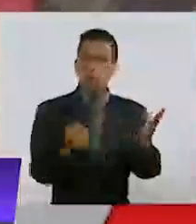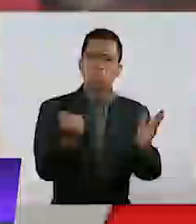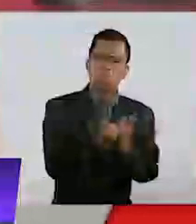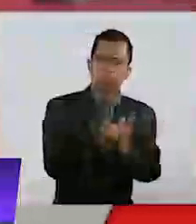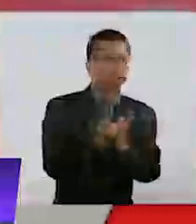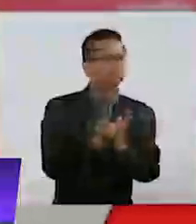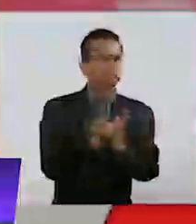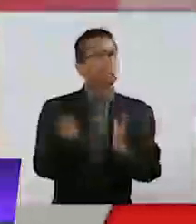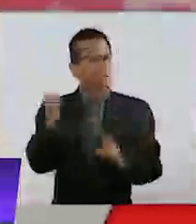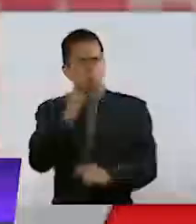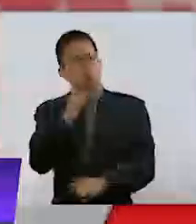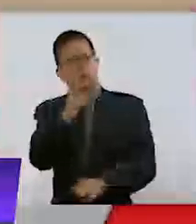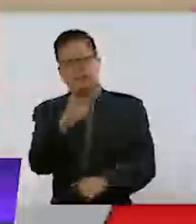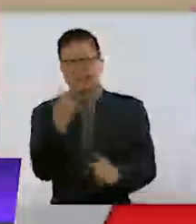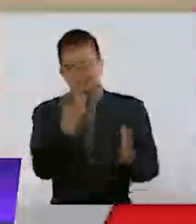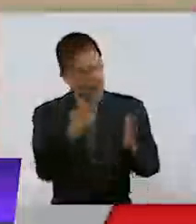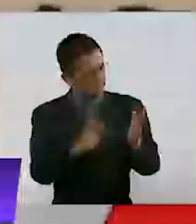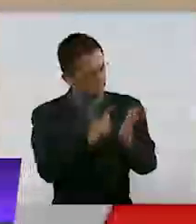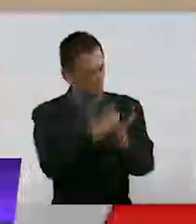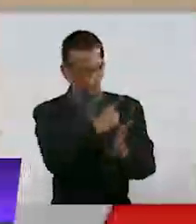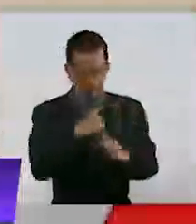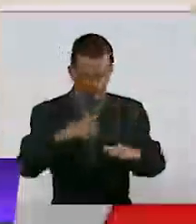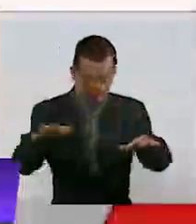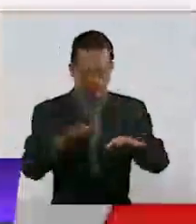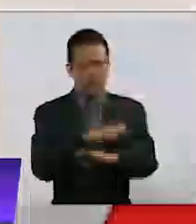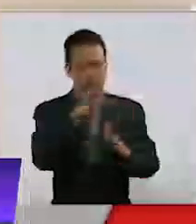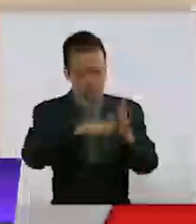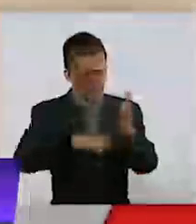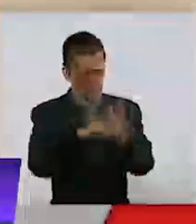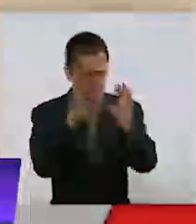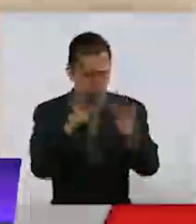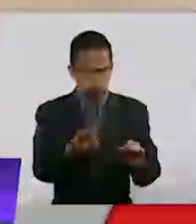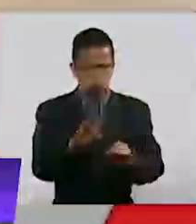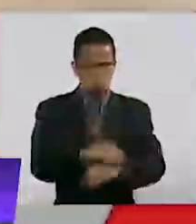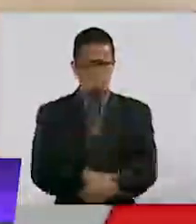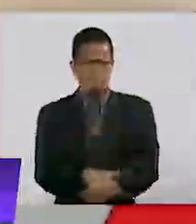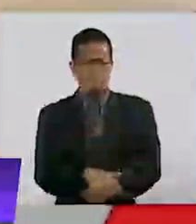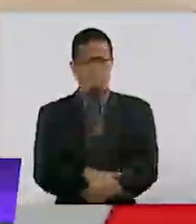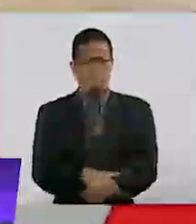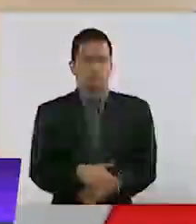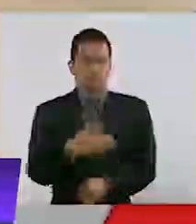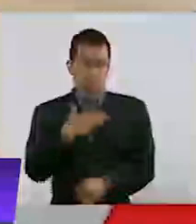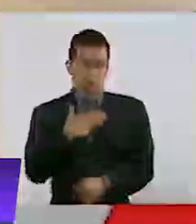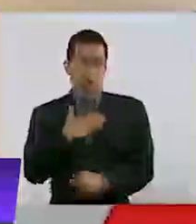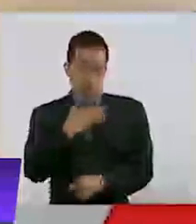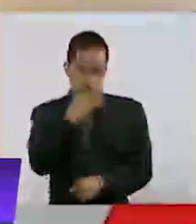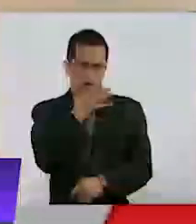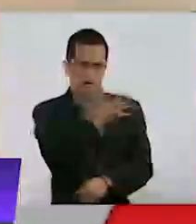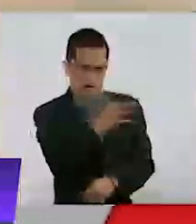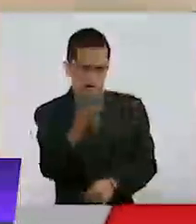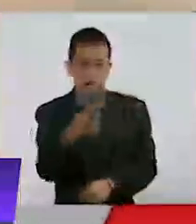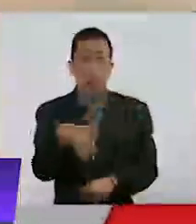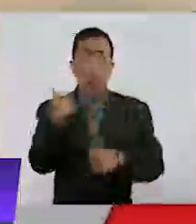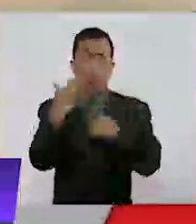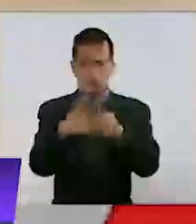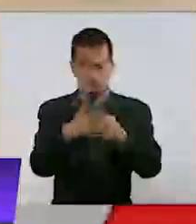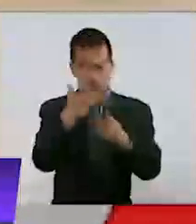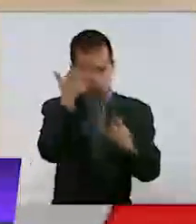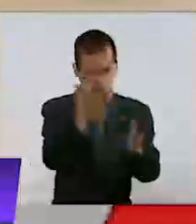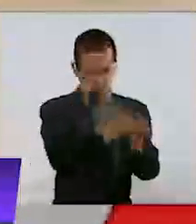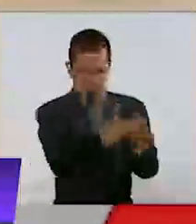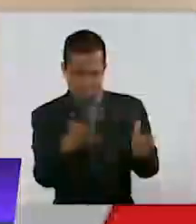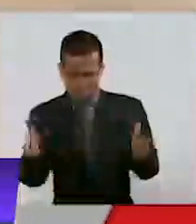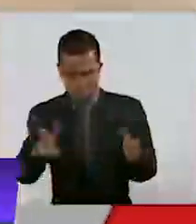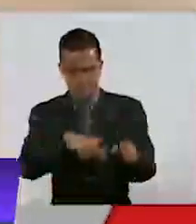perfeccionar dicha norma. Que se reforme la reforma. De hecho, anuncio que vamos a iniciar en el próximo periodo ordinario de sesiones